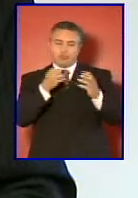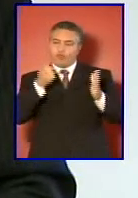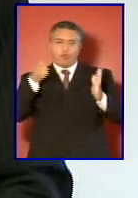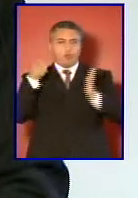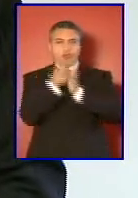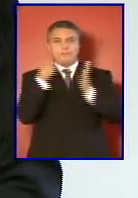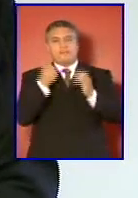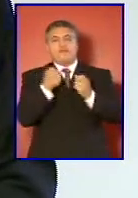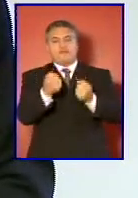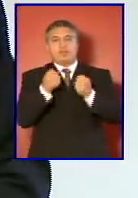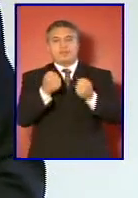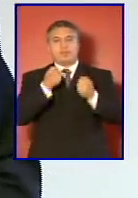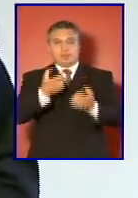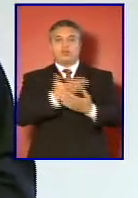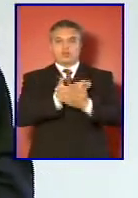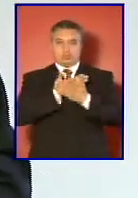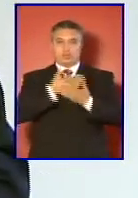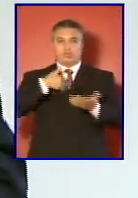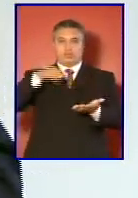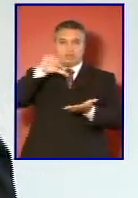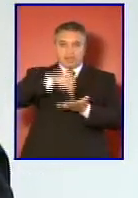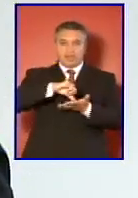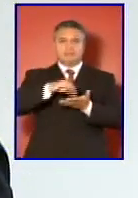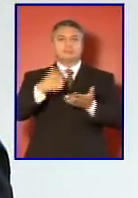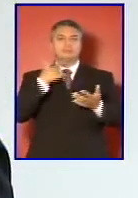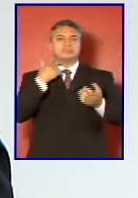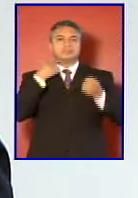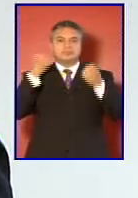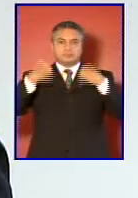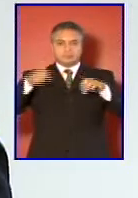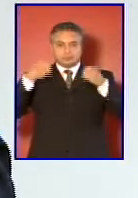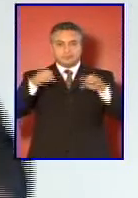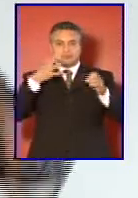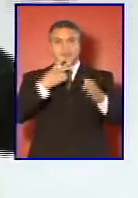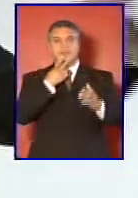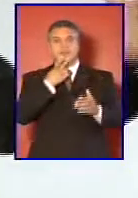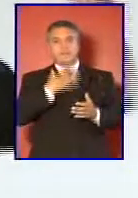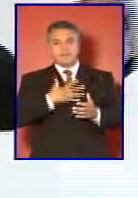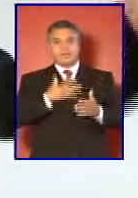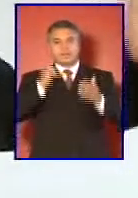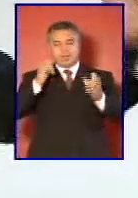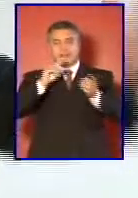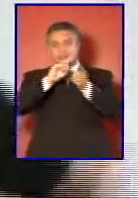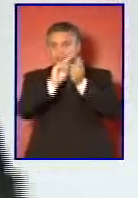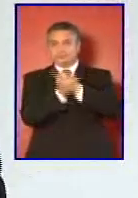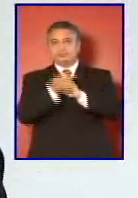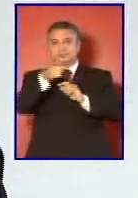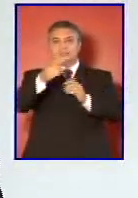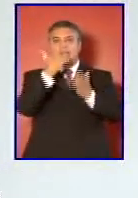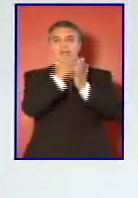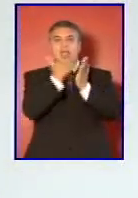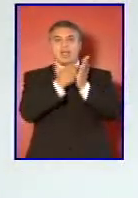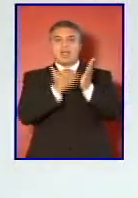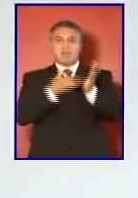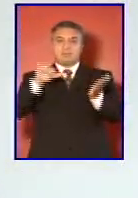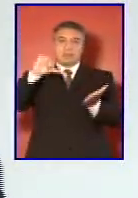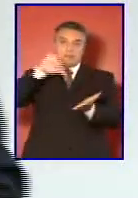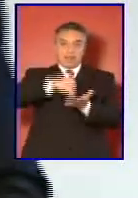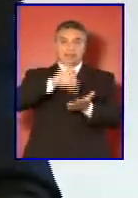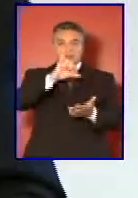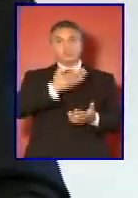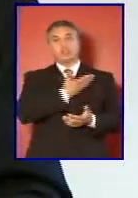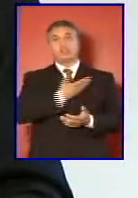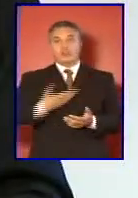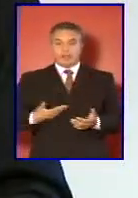causando pérdidas de vida, daños materiales, que trastocó la agenda del país y, por tanto, del